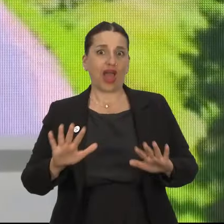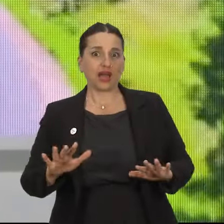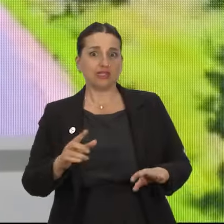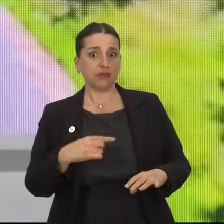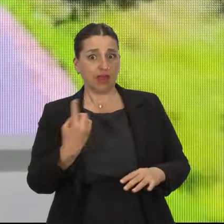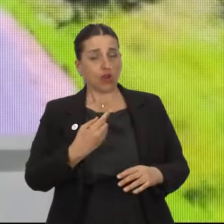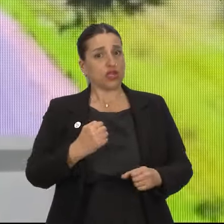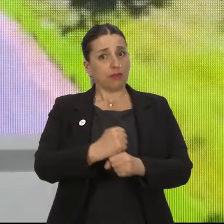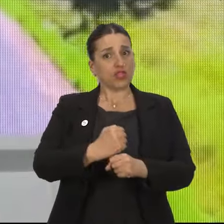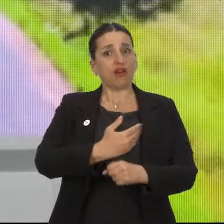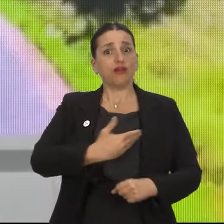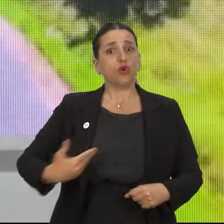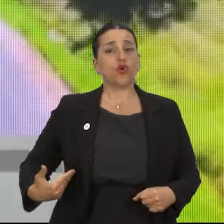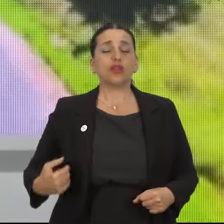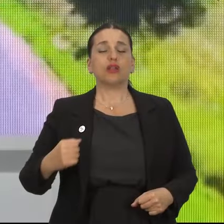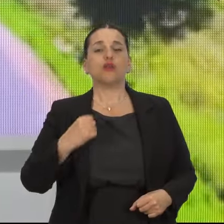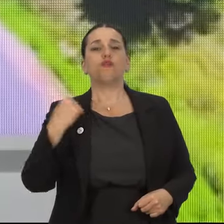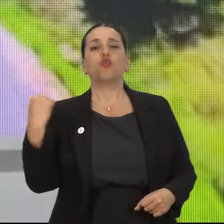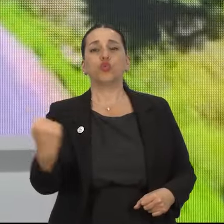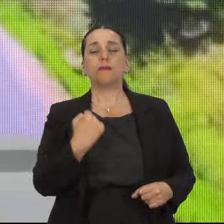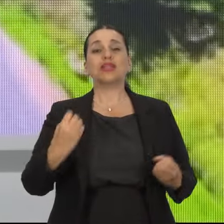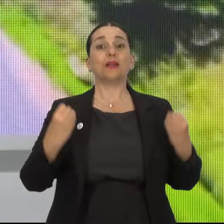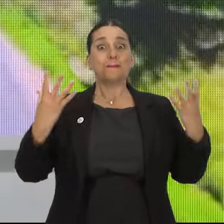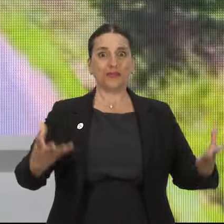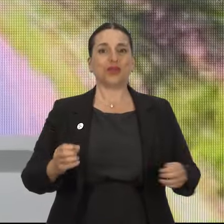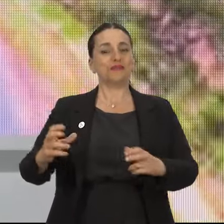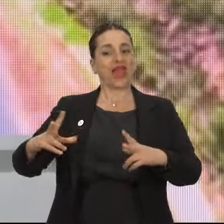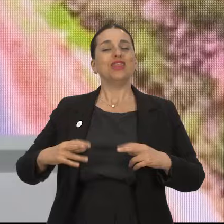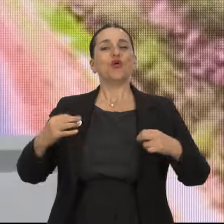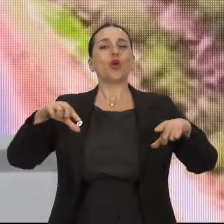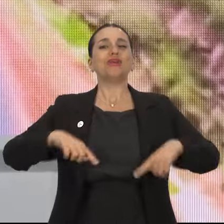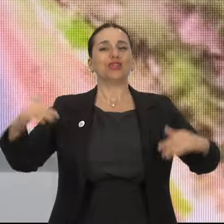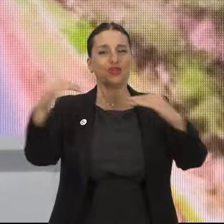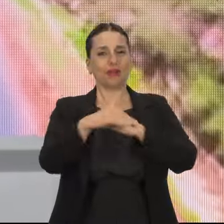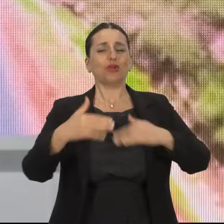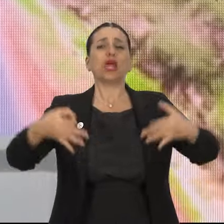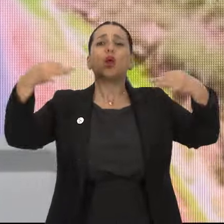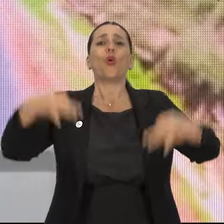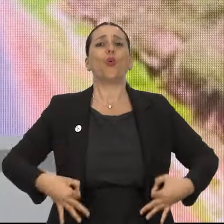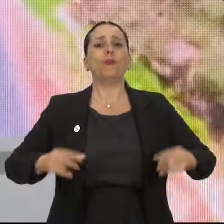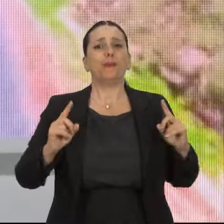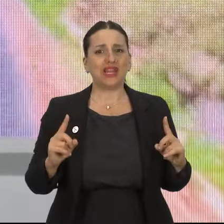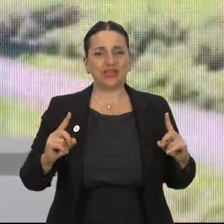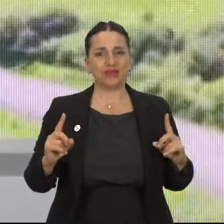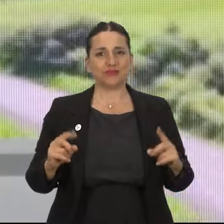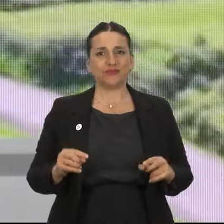para quien está en un gobierno es importante. Es importante por lo que decía José Luis, que es cumplir.